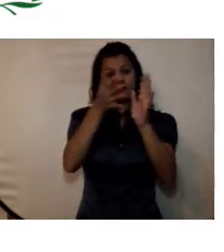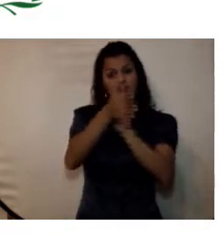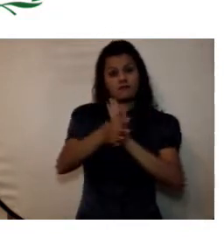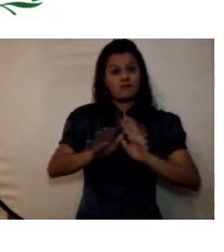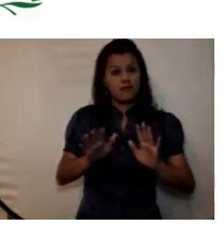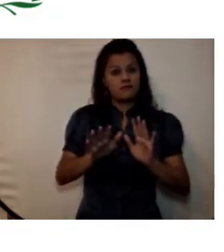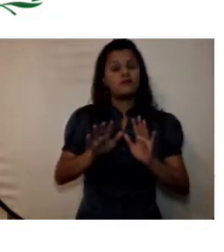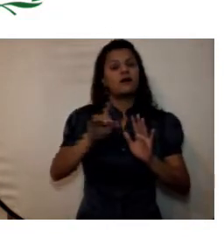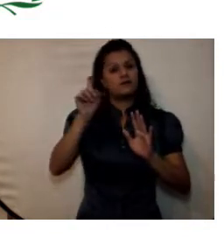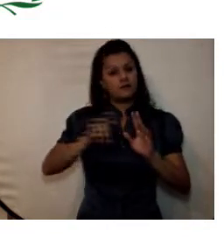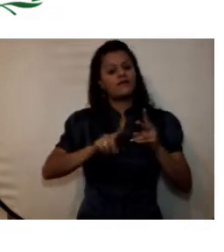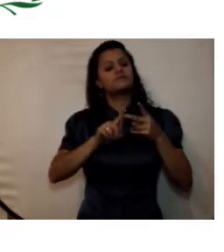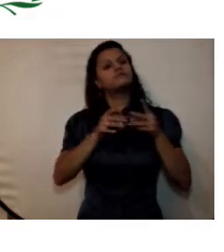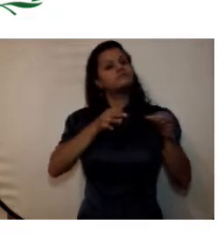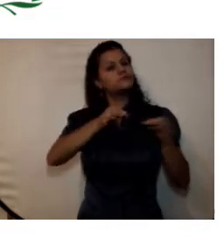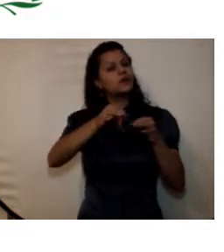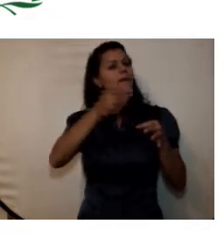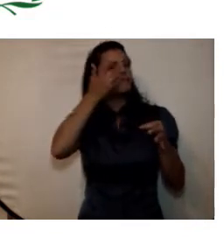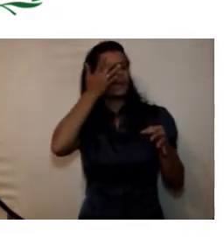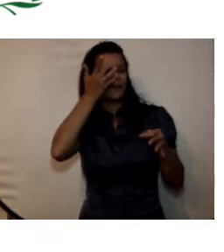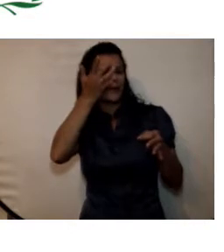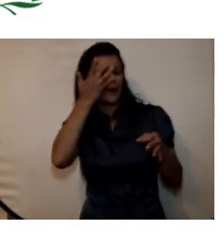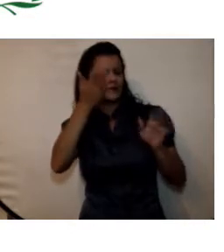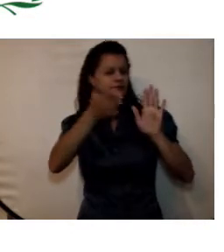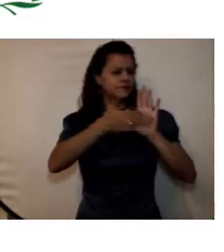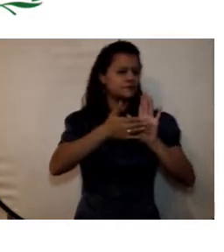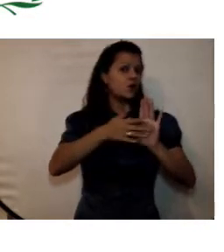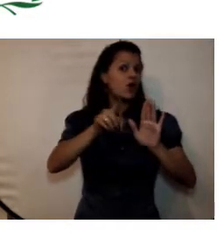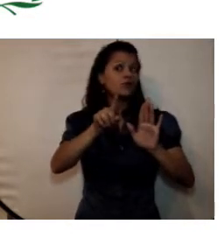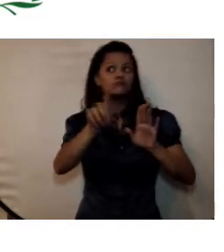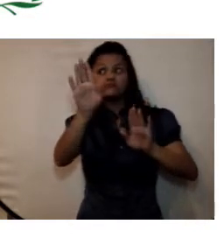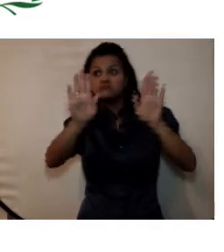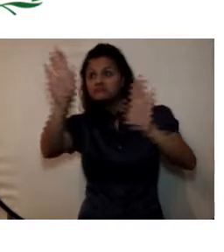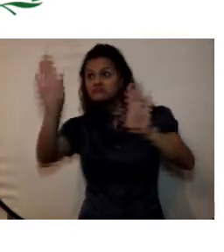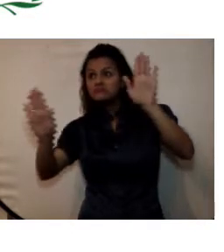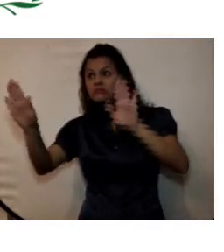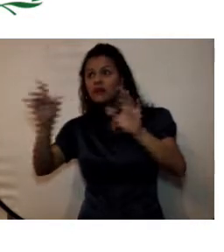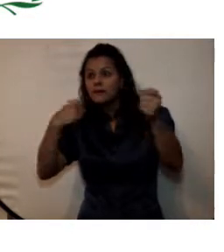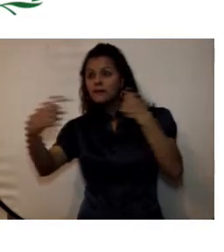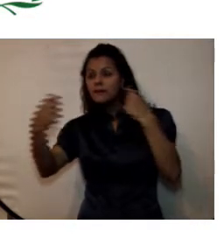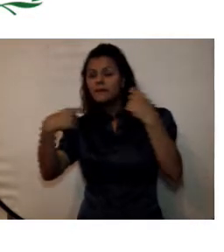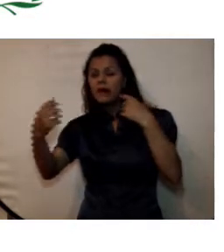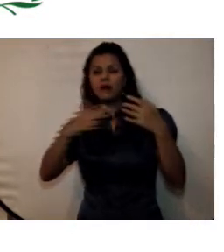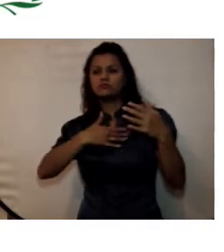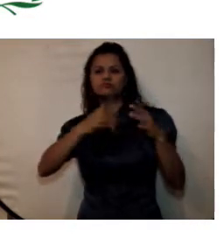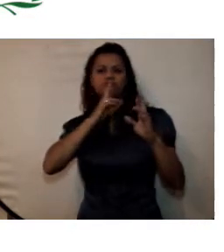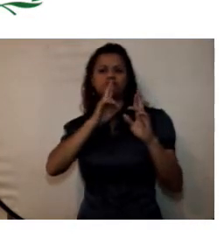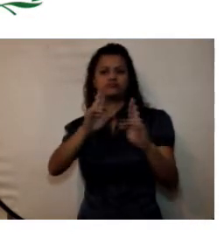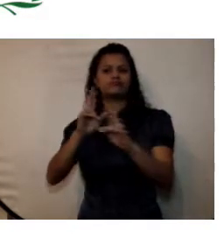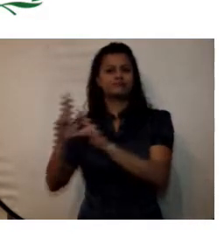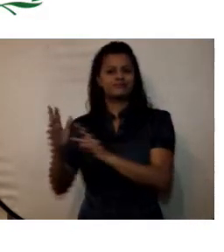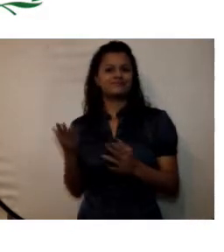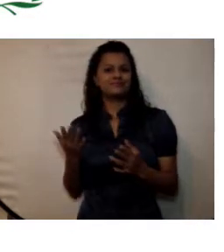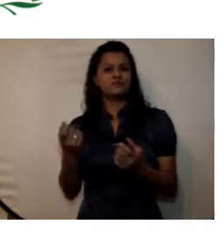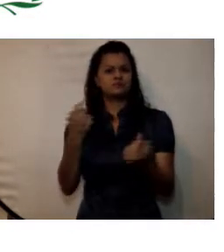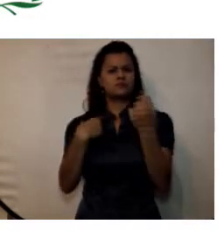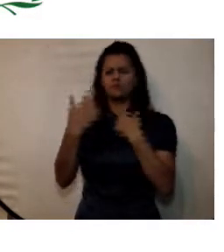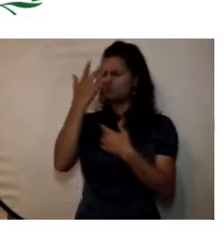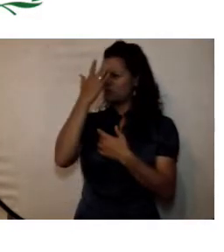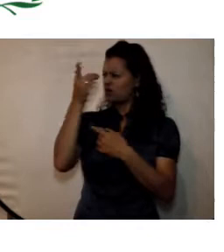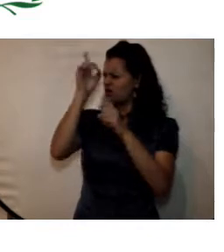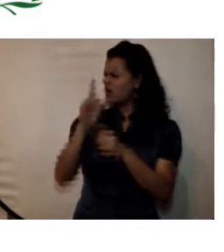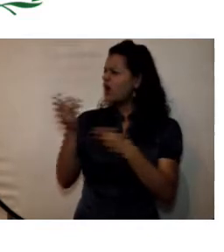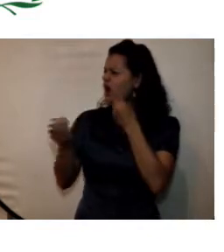justificaciones o responden las inquietudes de los ciudadanos frente a sus acciones y decisiones en espacios, bien sea